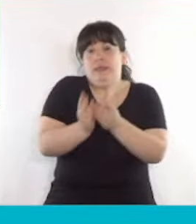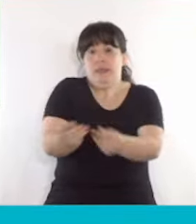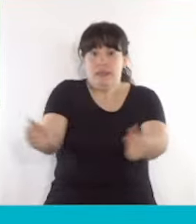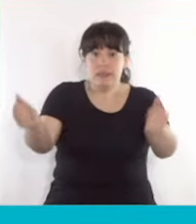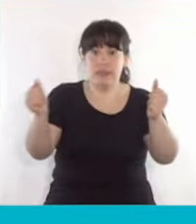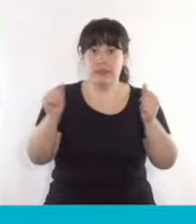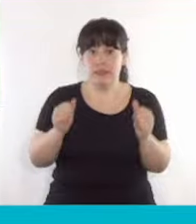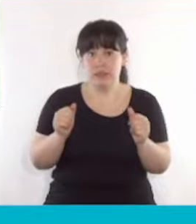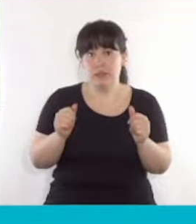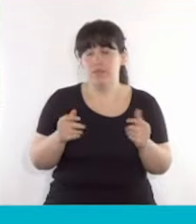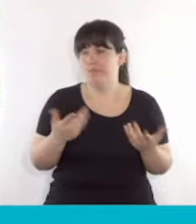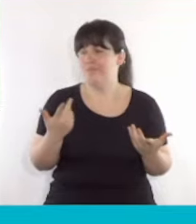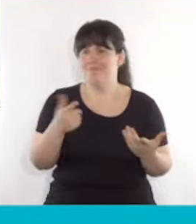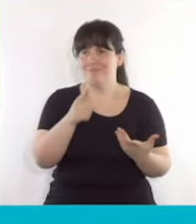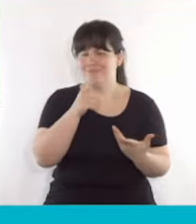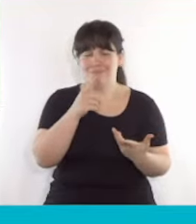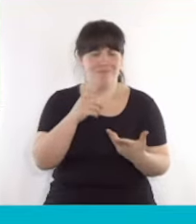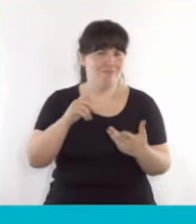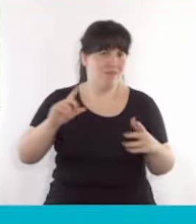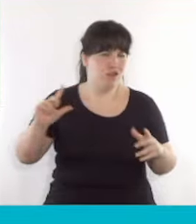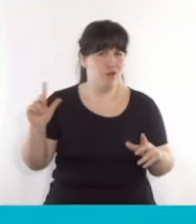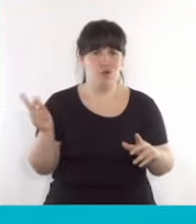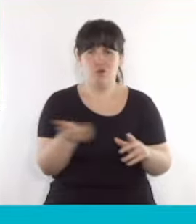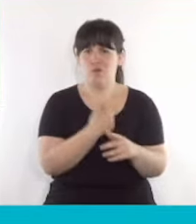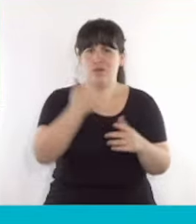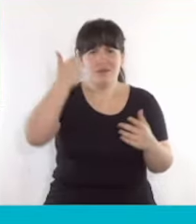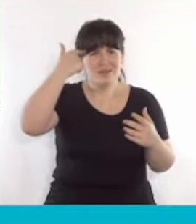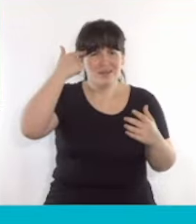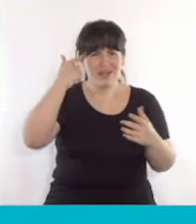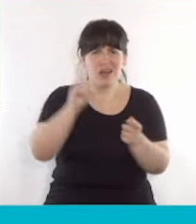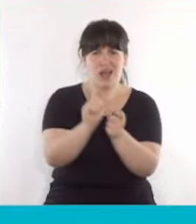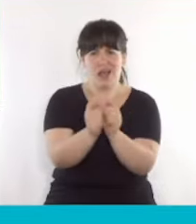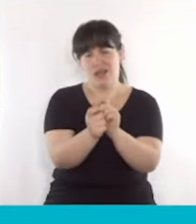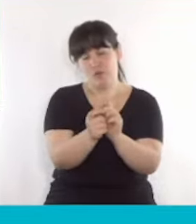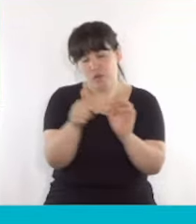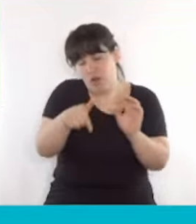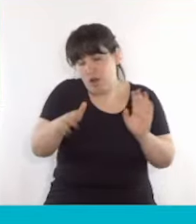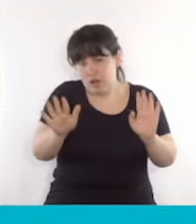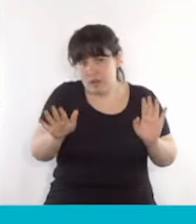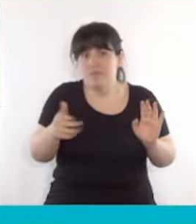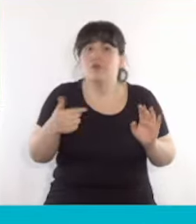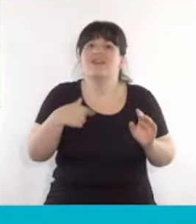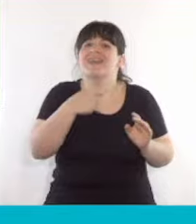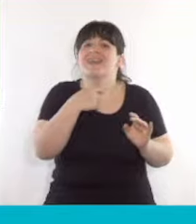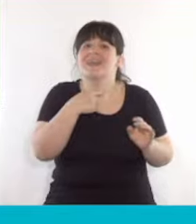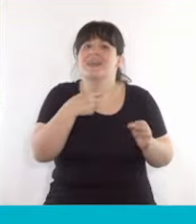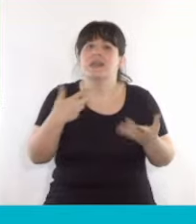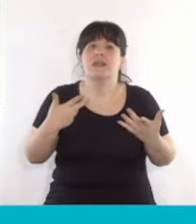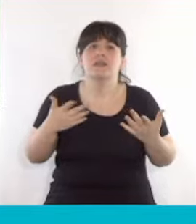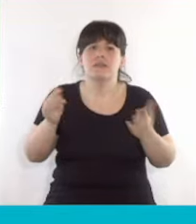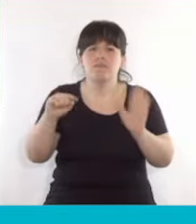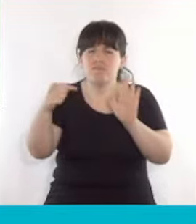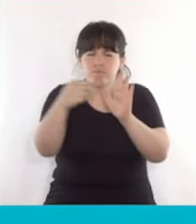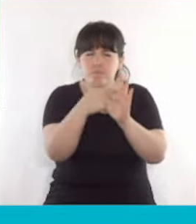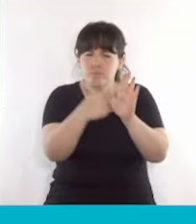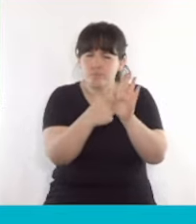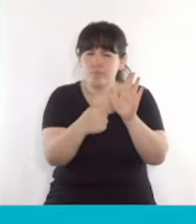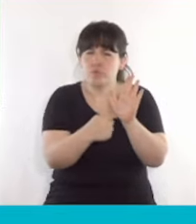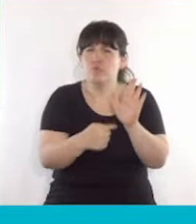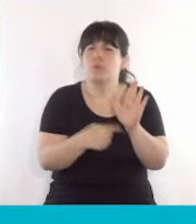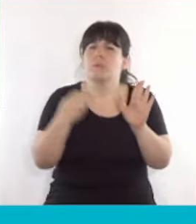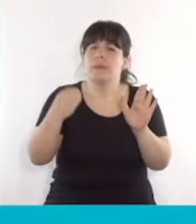irrisorio que estemos hablando de una reforma, pero lo que buscamos básicamente es sentar los puntos de partida